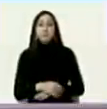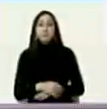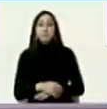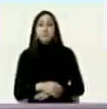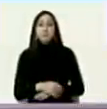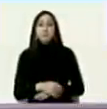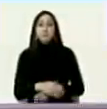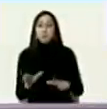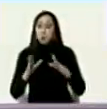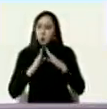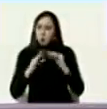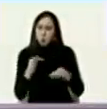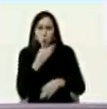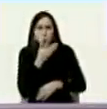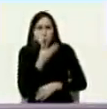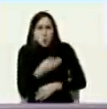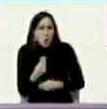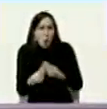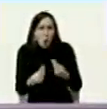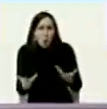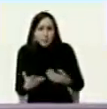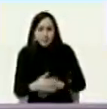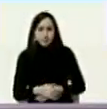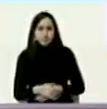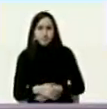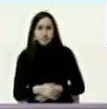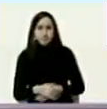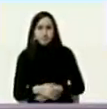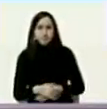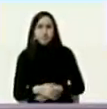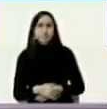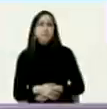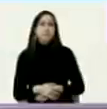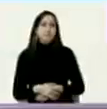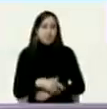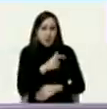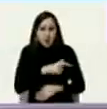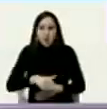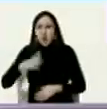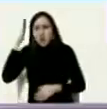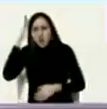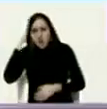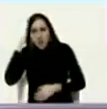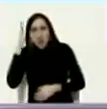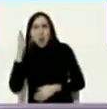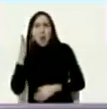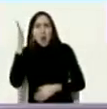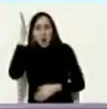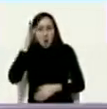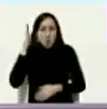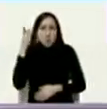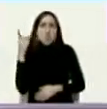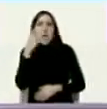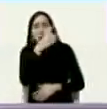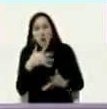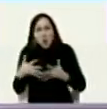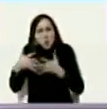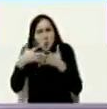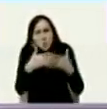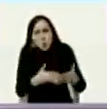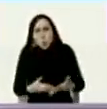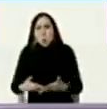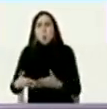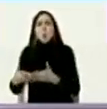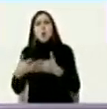todo se facilitaría si hubiera un poco de sensatez en las élites que gobiernan Estados Unidos si no hubiera tanto